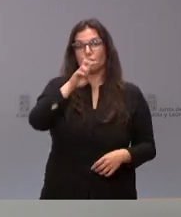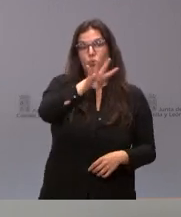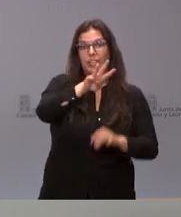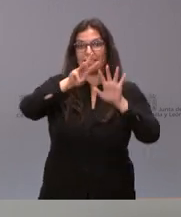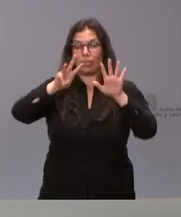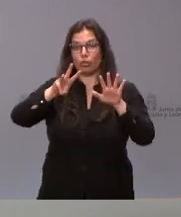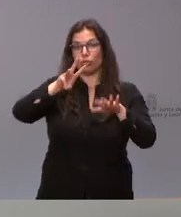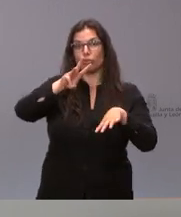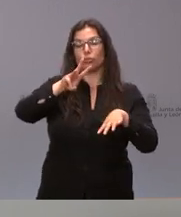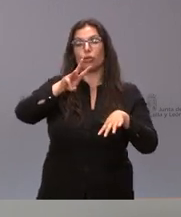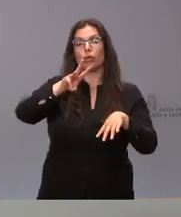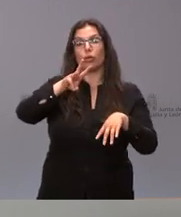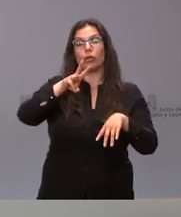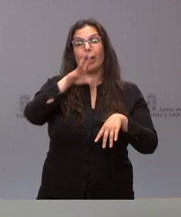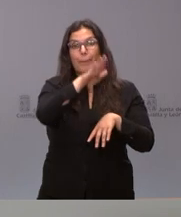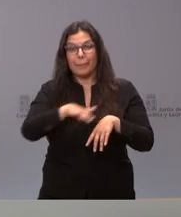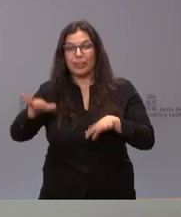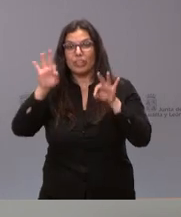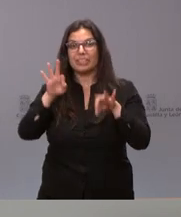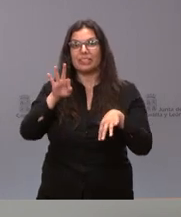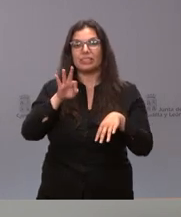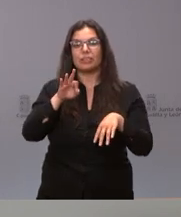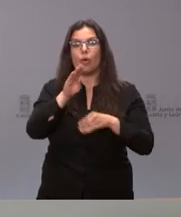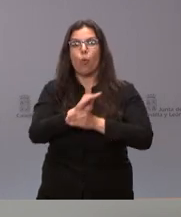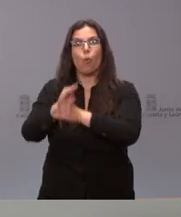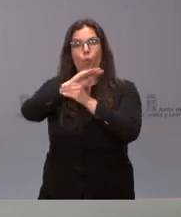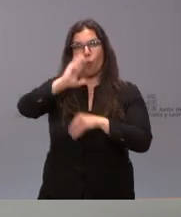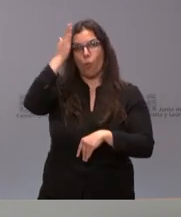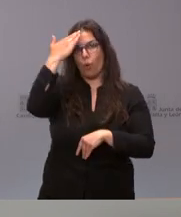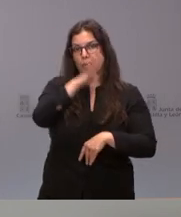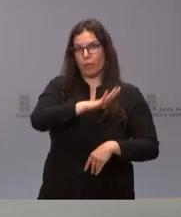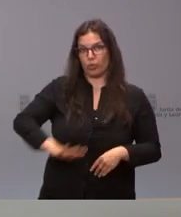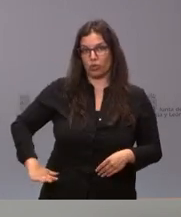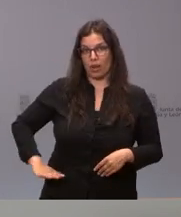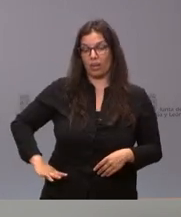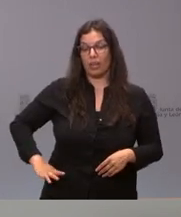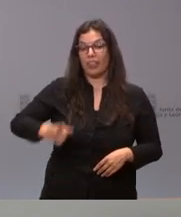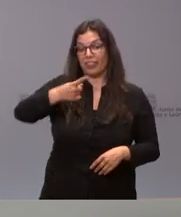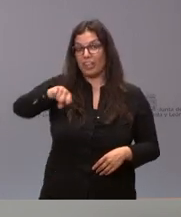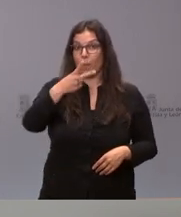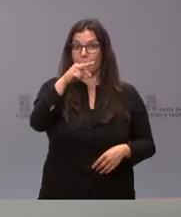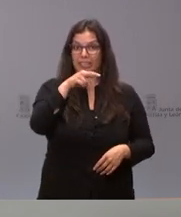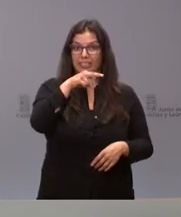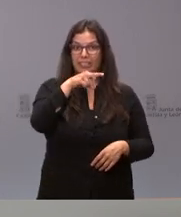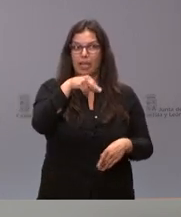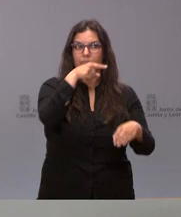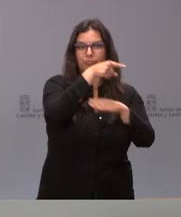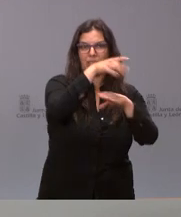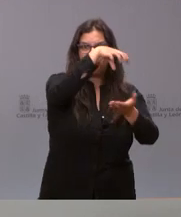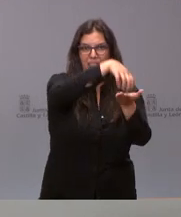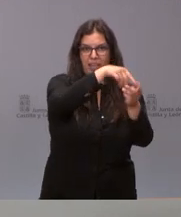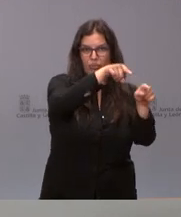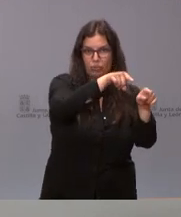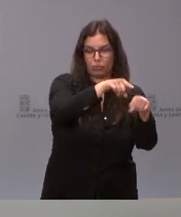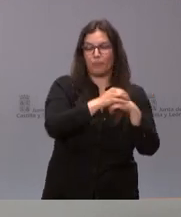menores en guardia provisional, 20 de ellos en centros y el número de alumnos que reciben